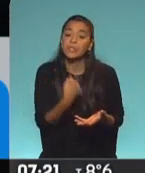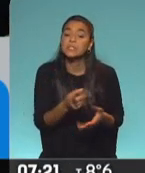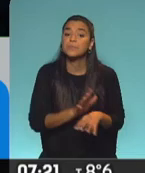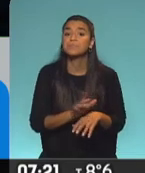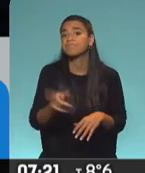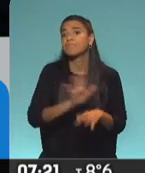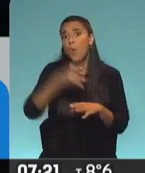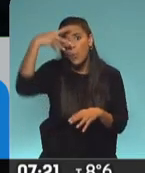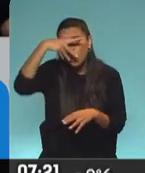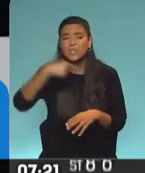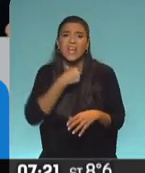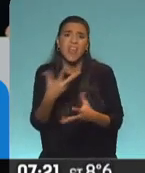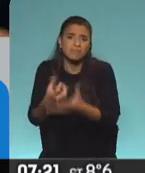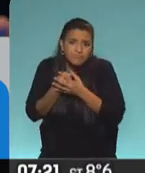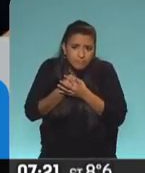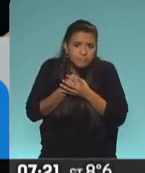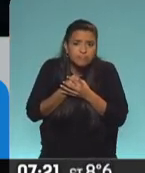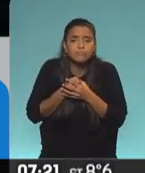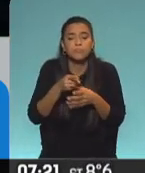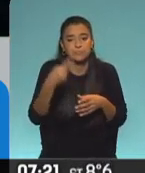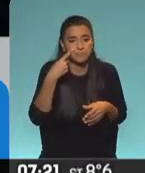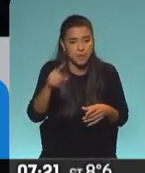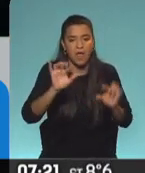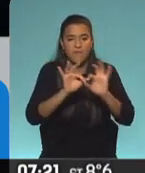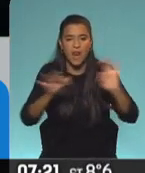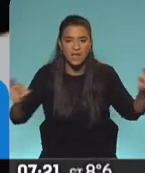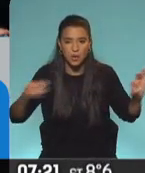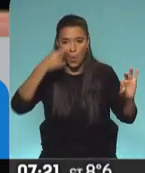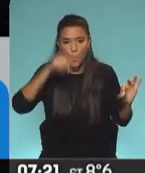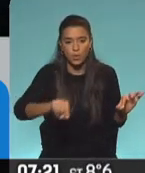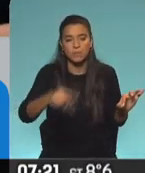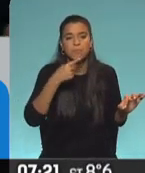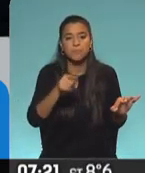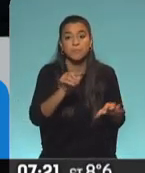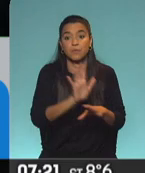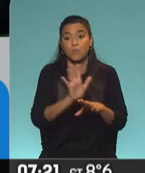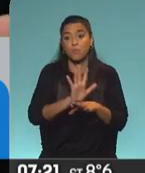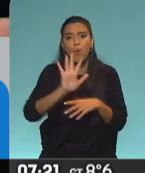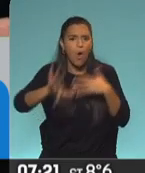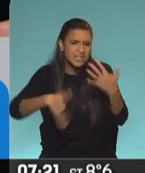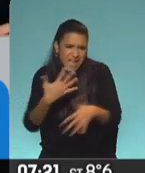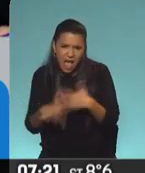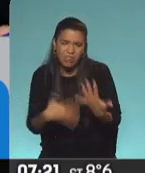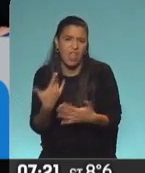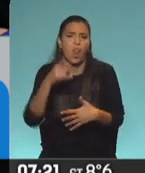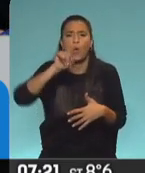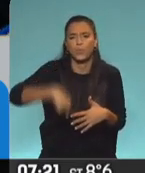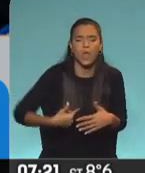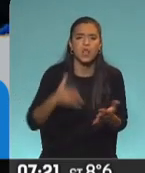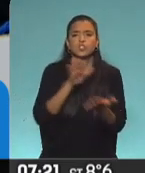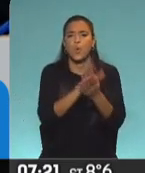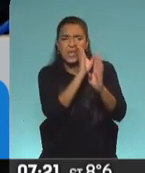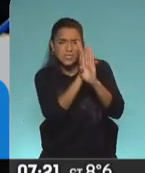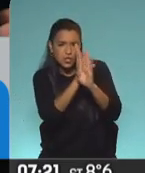intentado retenerlo con ellos. Pero esta última frase, para mí que es importante. Después que estalla el escándalo que tiene que ver con el